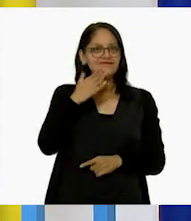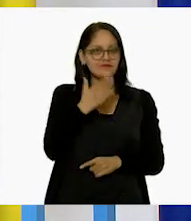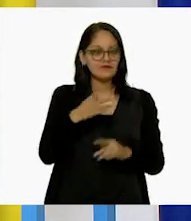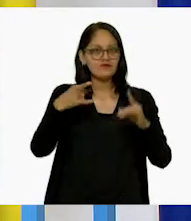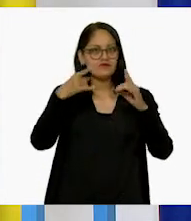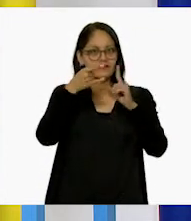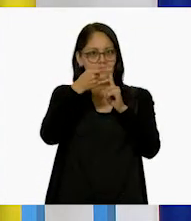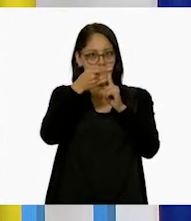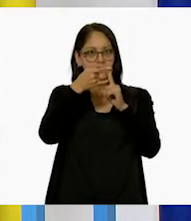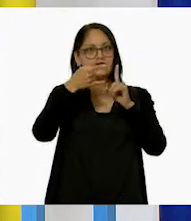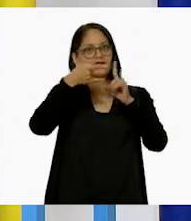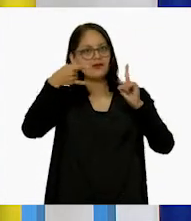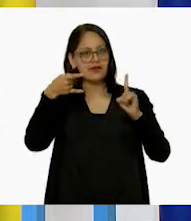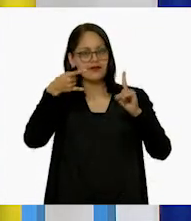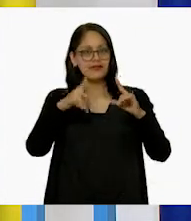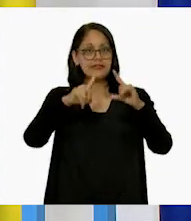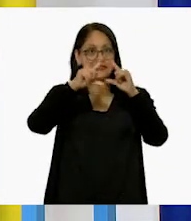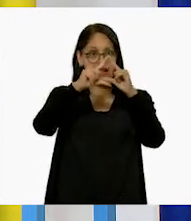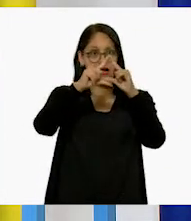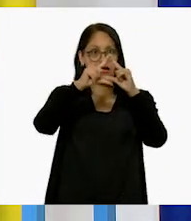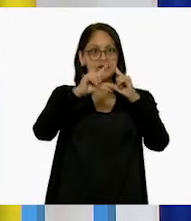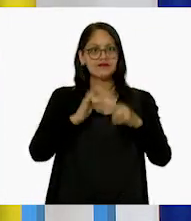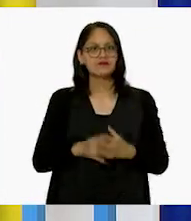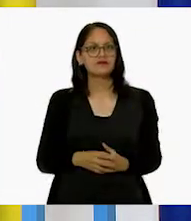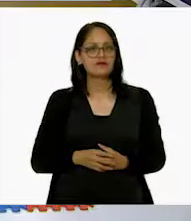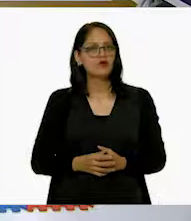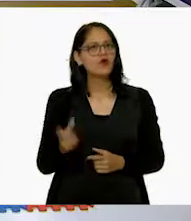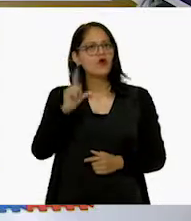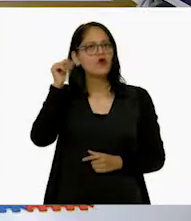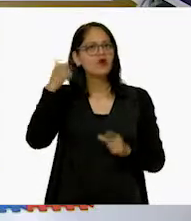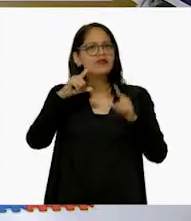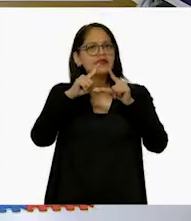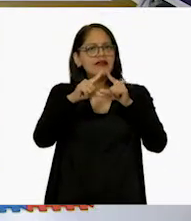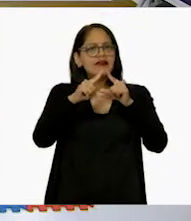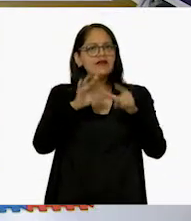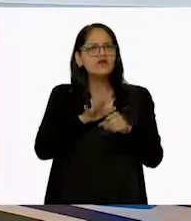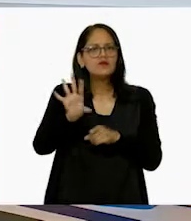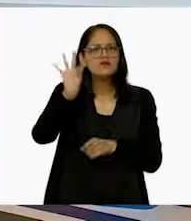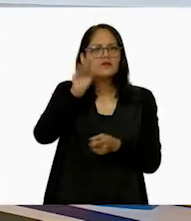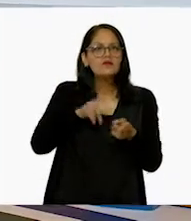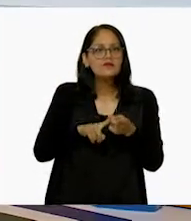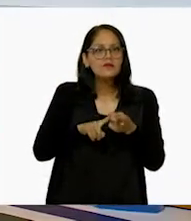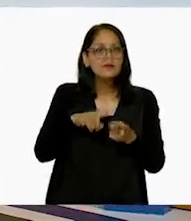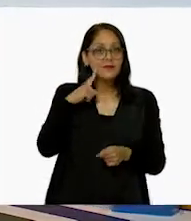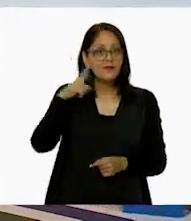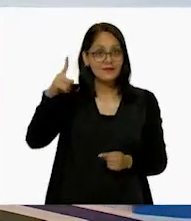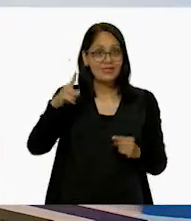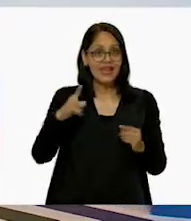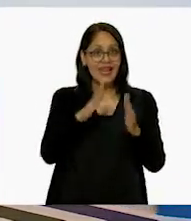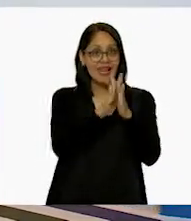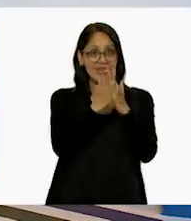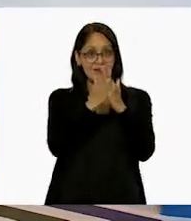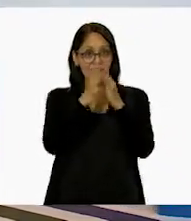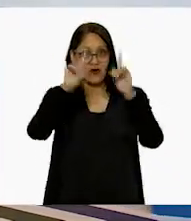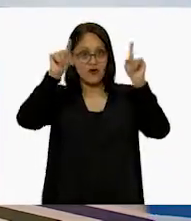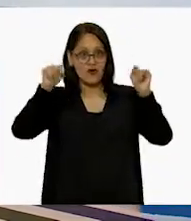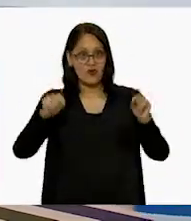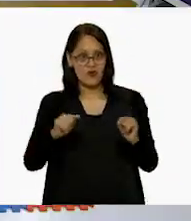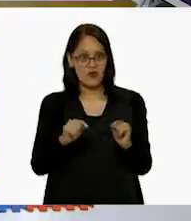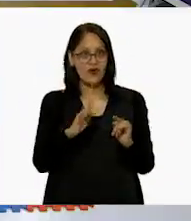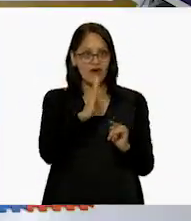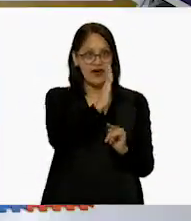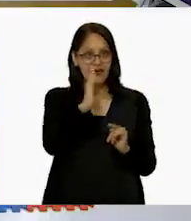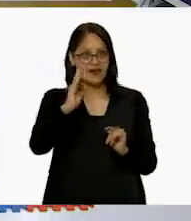Cuadrados, rectángulos, triángulos... Sí, otro triángulo que podemos encontrar, el librero, ¿ya viste? ¡Cierto!